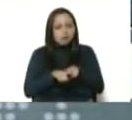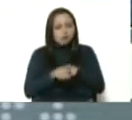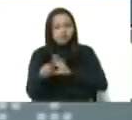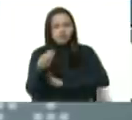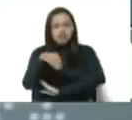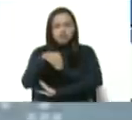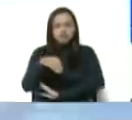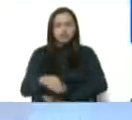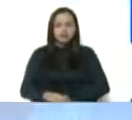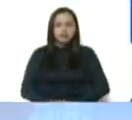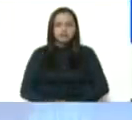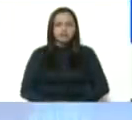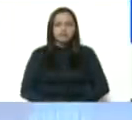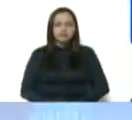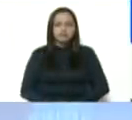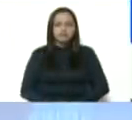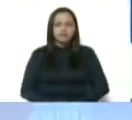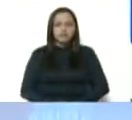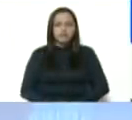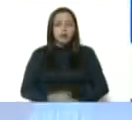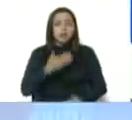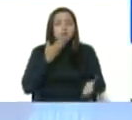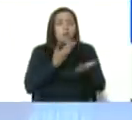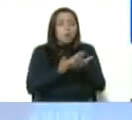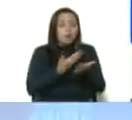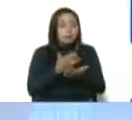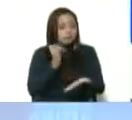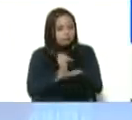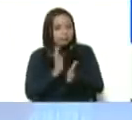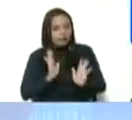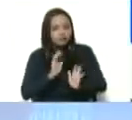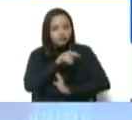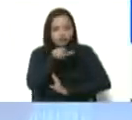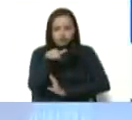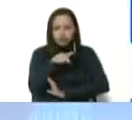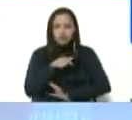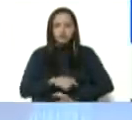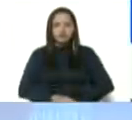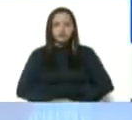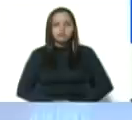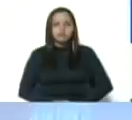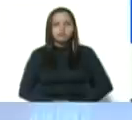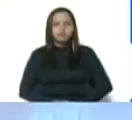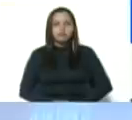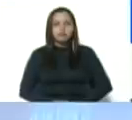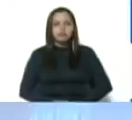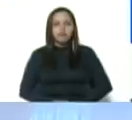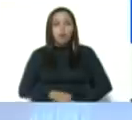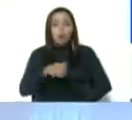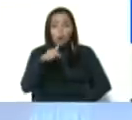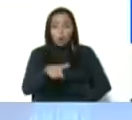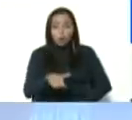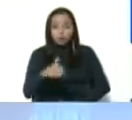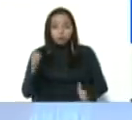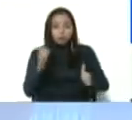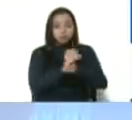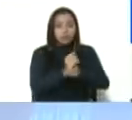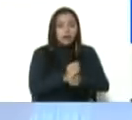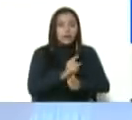Igualmente, me han propuesto, fíjense ustedes, hoy estamos llegando a 1